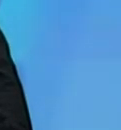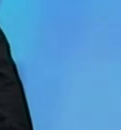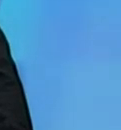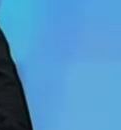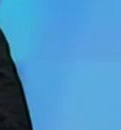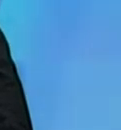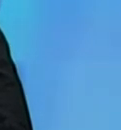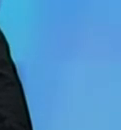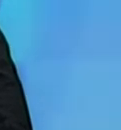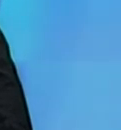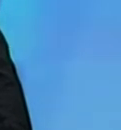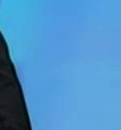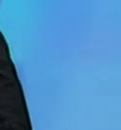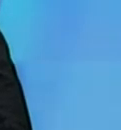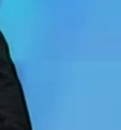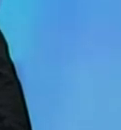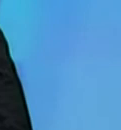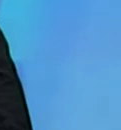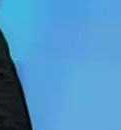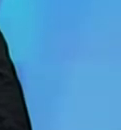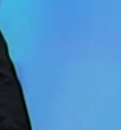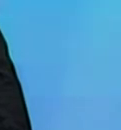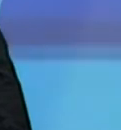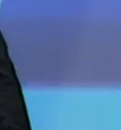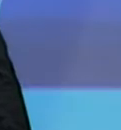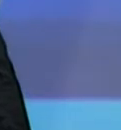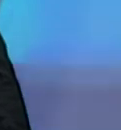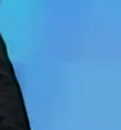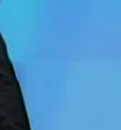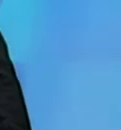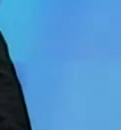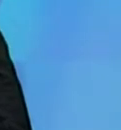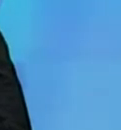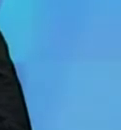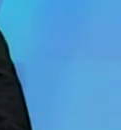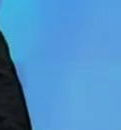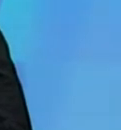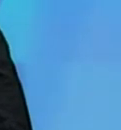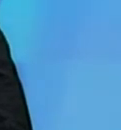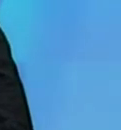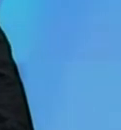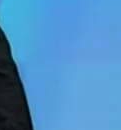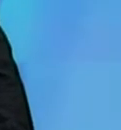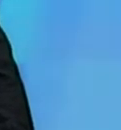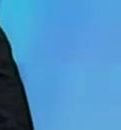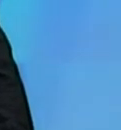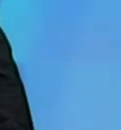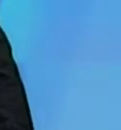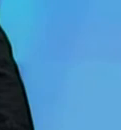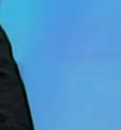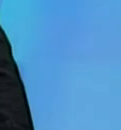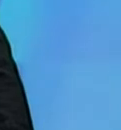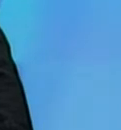Y empiezan las teorías de que hubo una cierta precipitación, de que hubo un interés muy fuerte de Santos de este